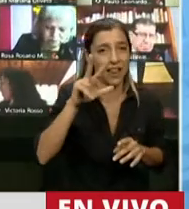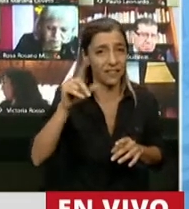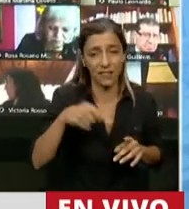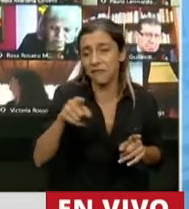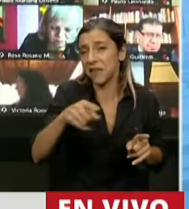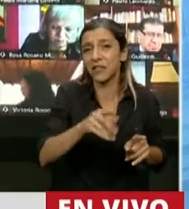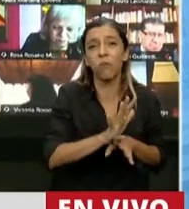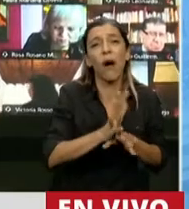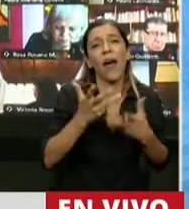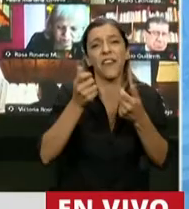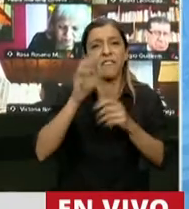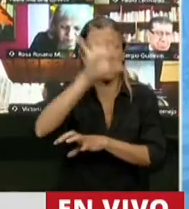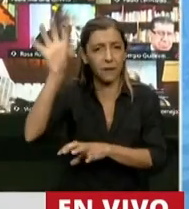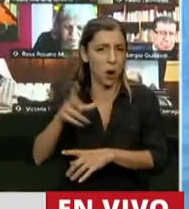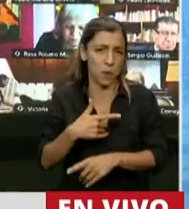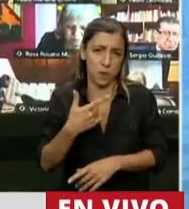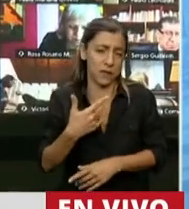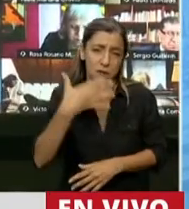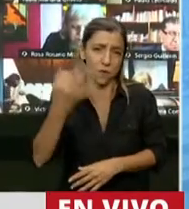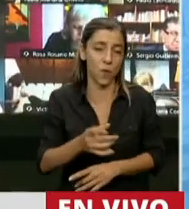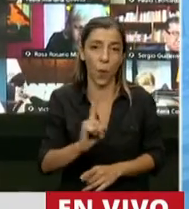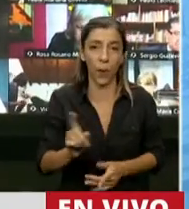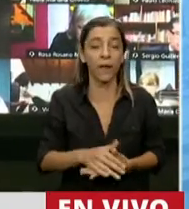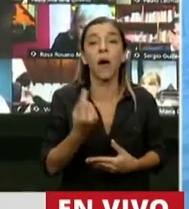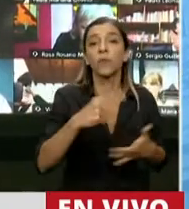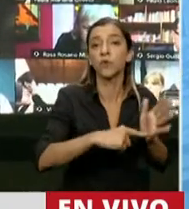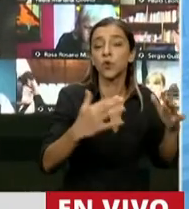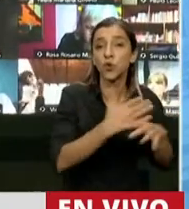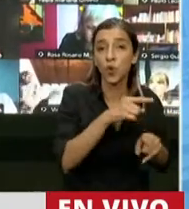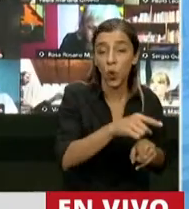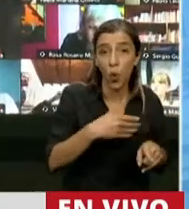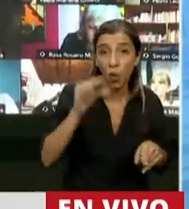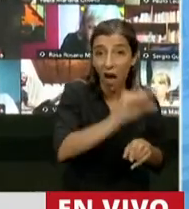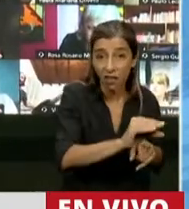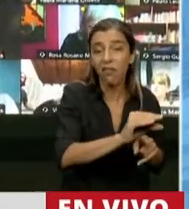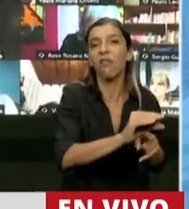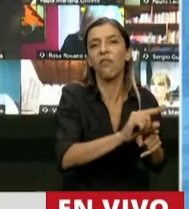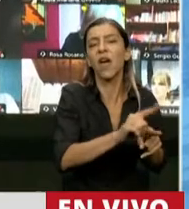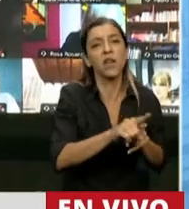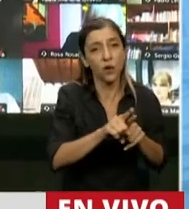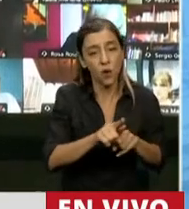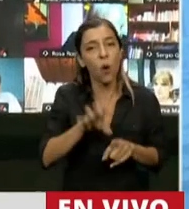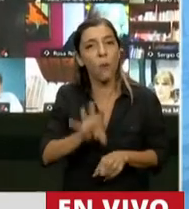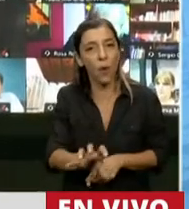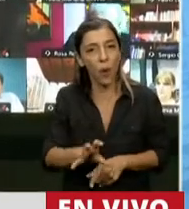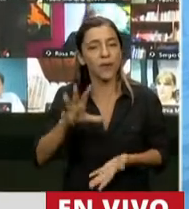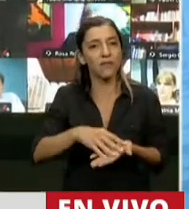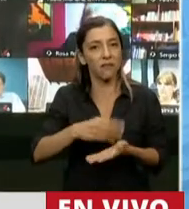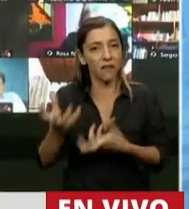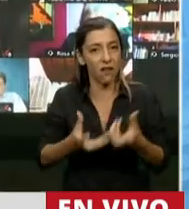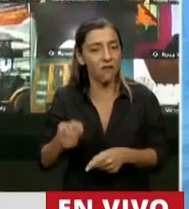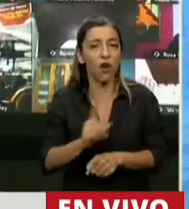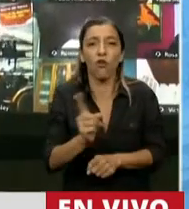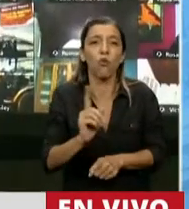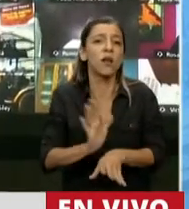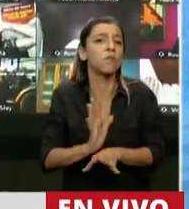Y esto no es cierto, porque la coparticipación de la Ciudad de Buenos Aires, al igual que la de Tierra del Fuego, no es a